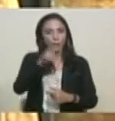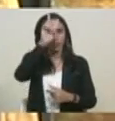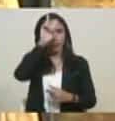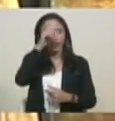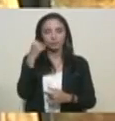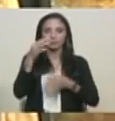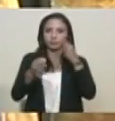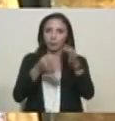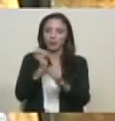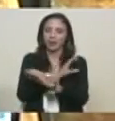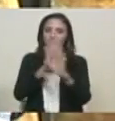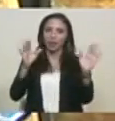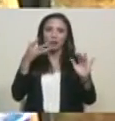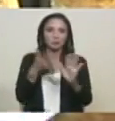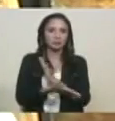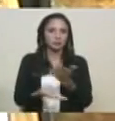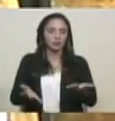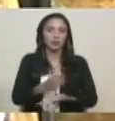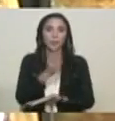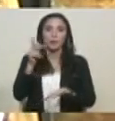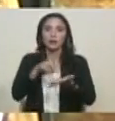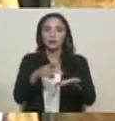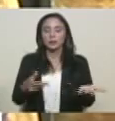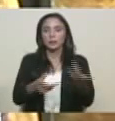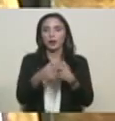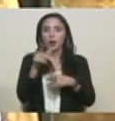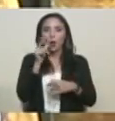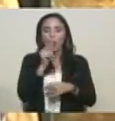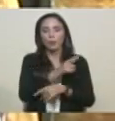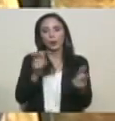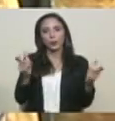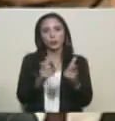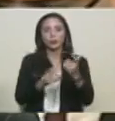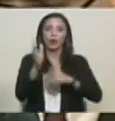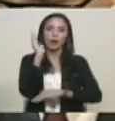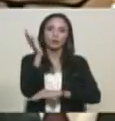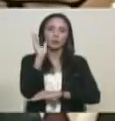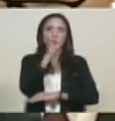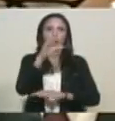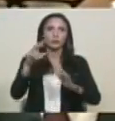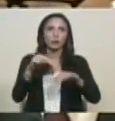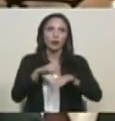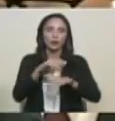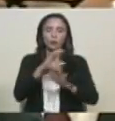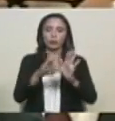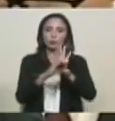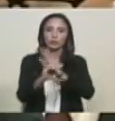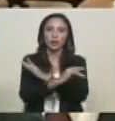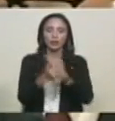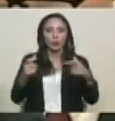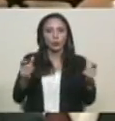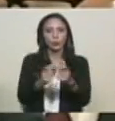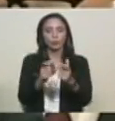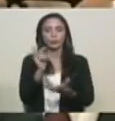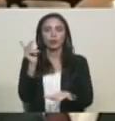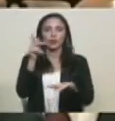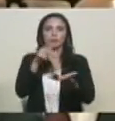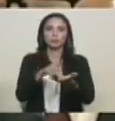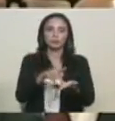Laisami, va a participar en sesión plenaria de la Asamblea Nacional Constituyente para